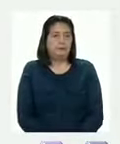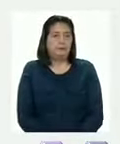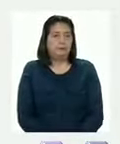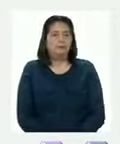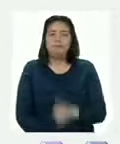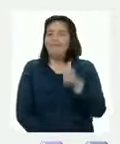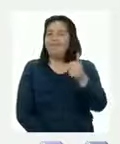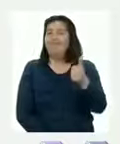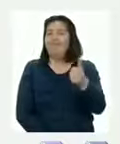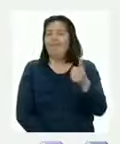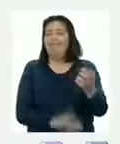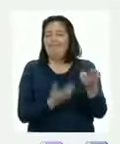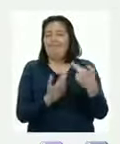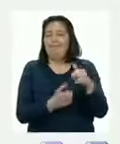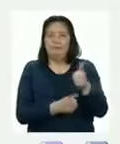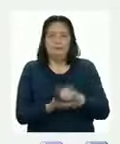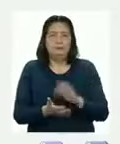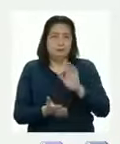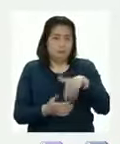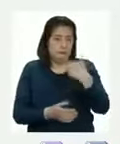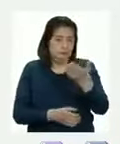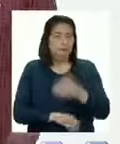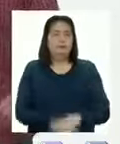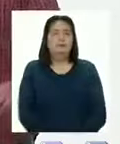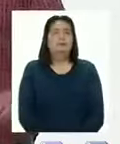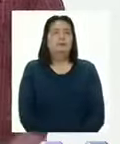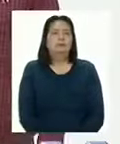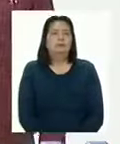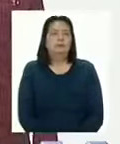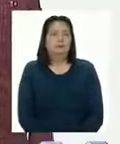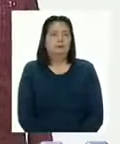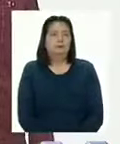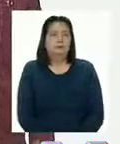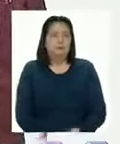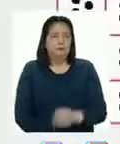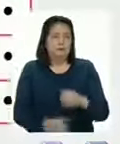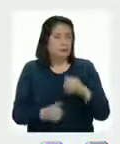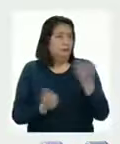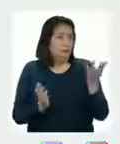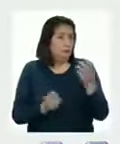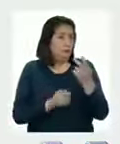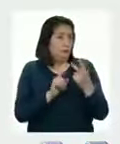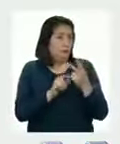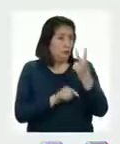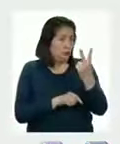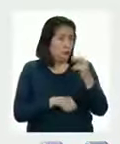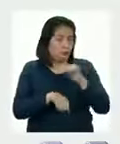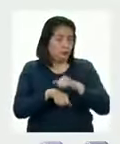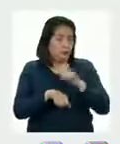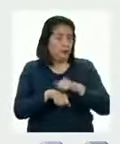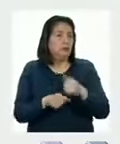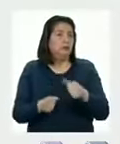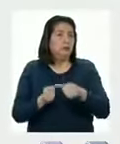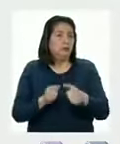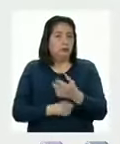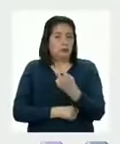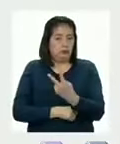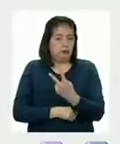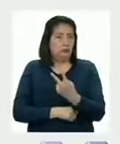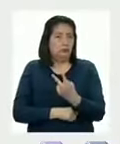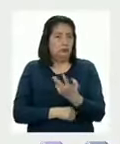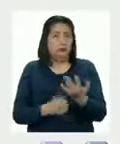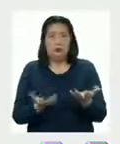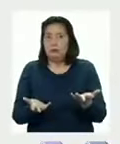Muy bien, Lorena Veamos la siguiente situación Situación dos Dos piedritas en el casillero del dos